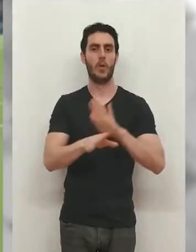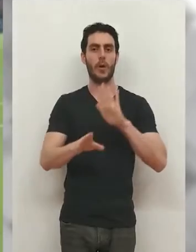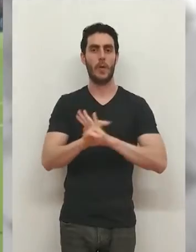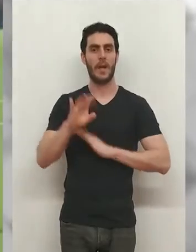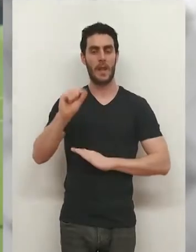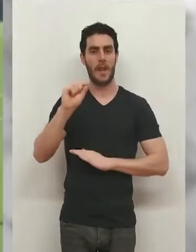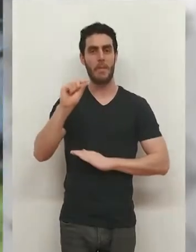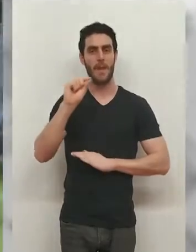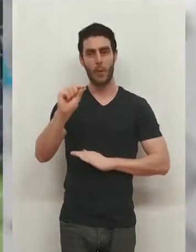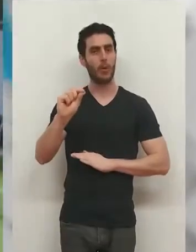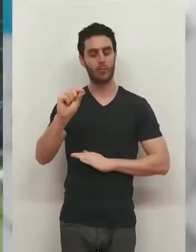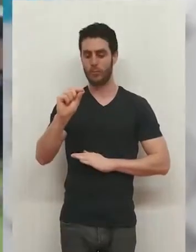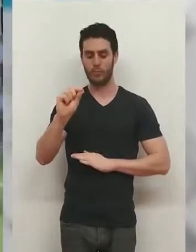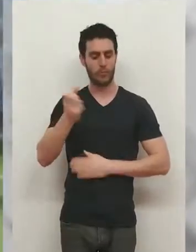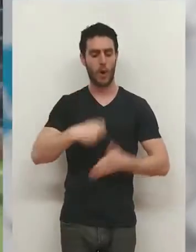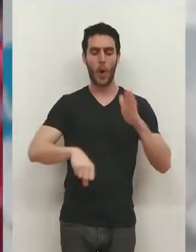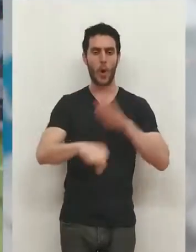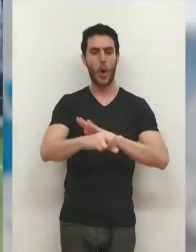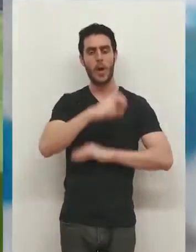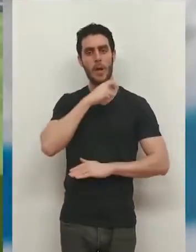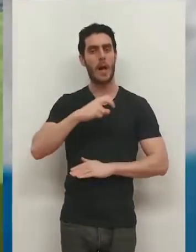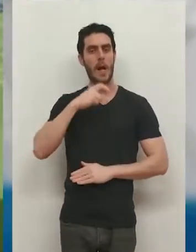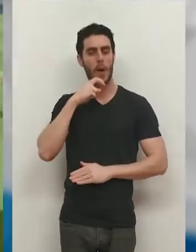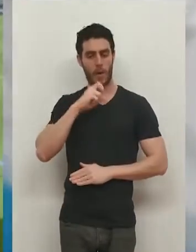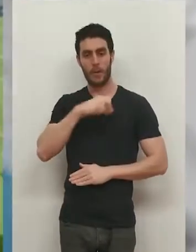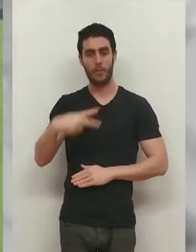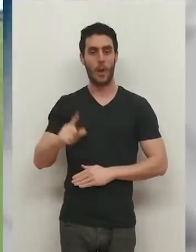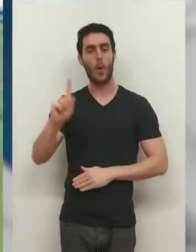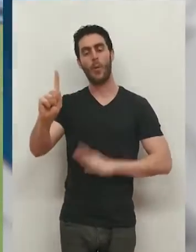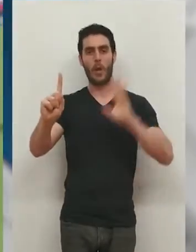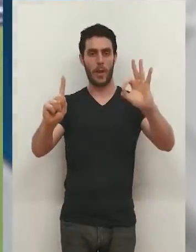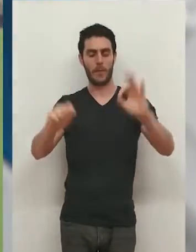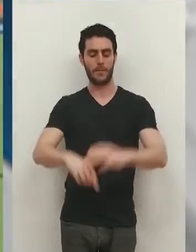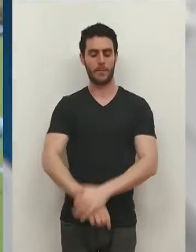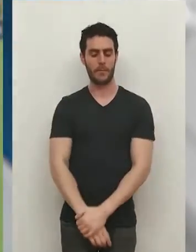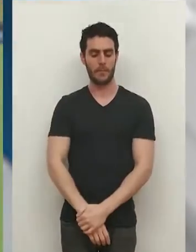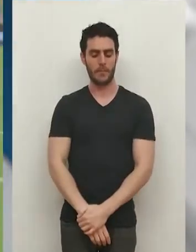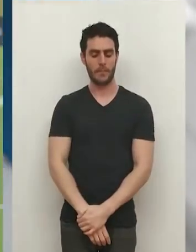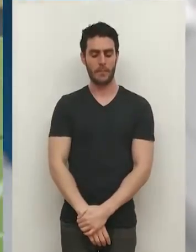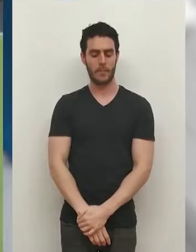de hora de partido, Barace asistió a Carlos Vicente que puso por delante a los suyos en Galicia.